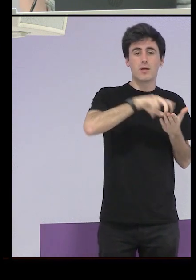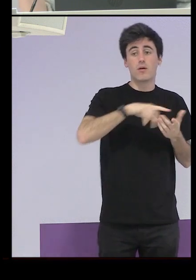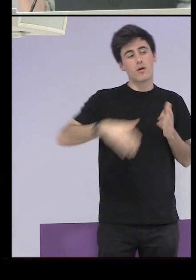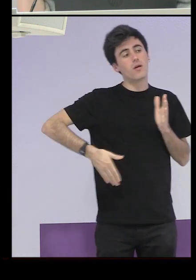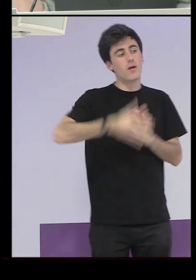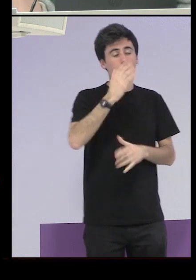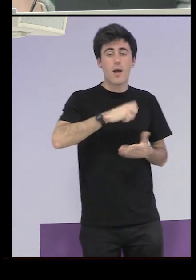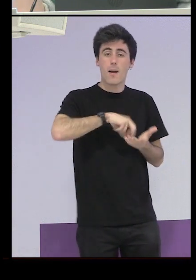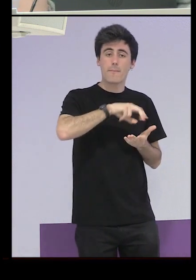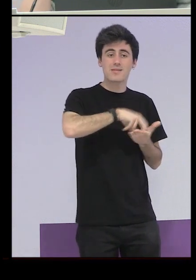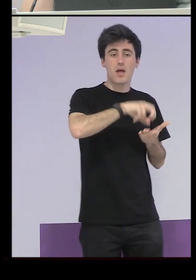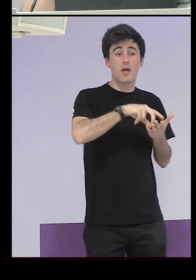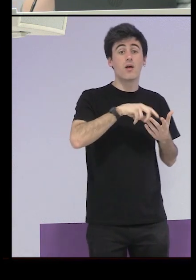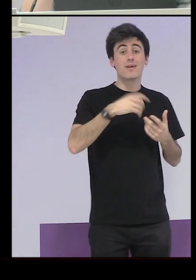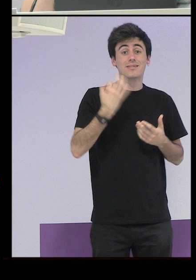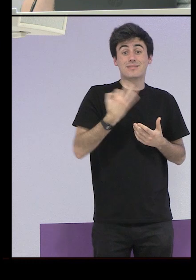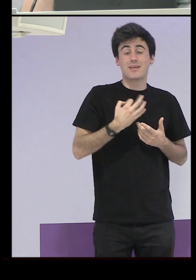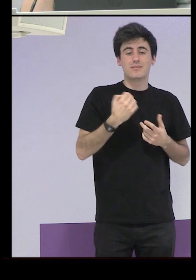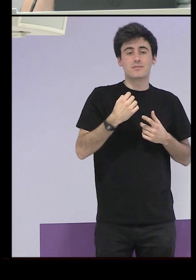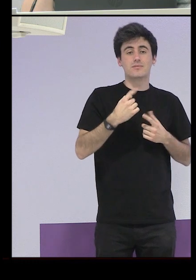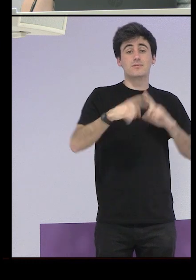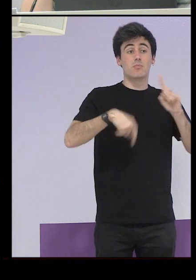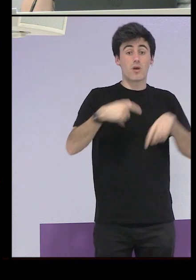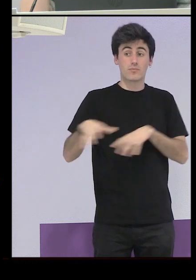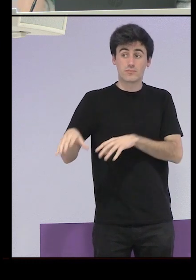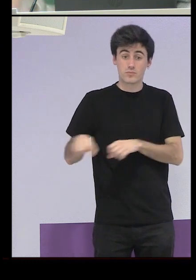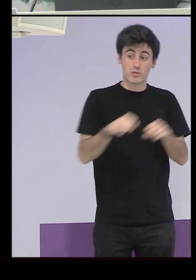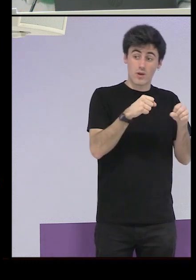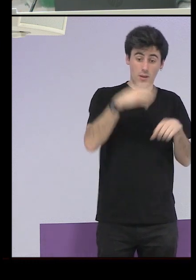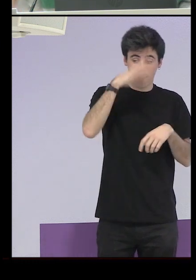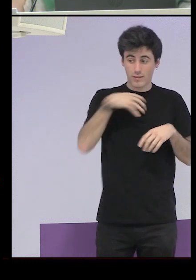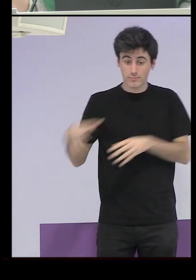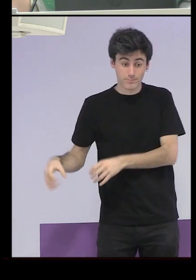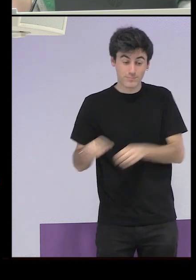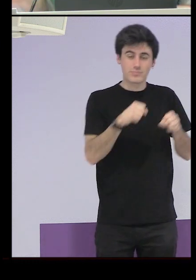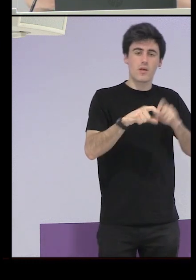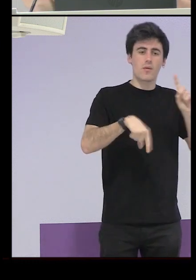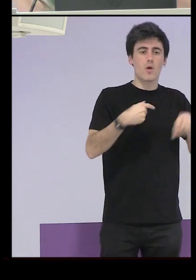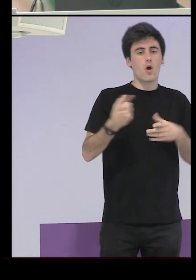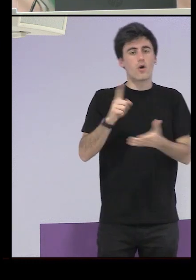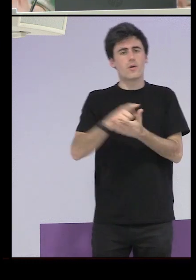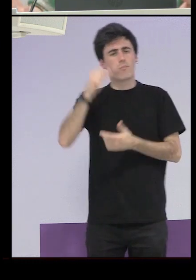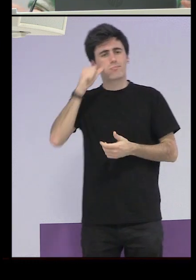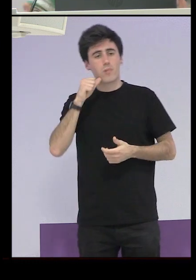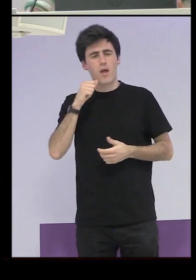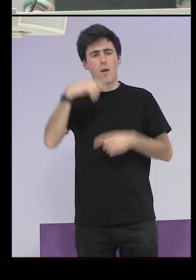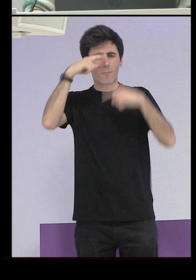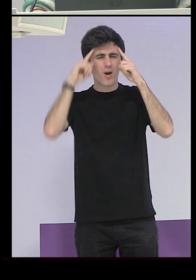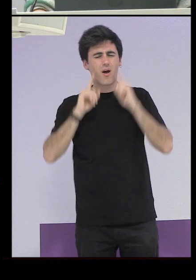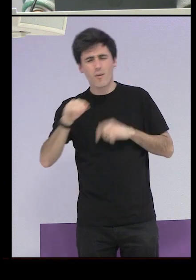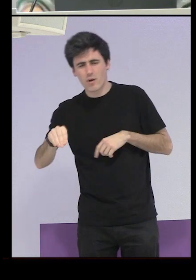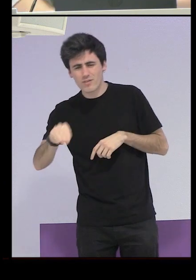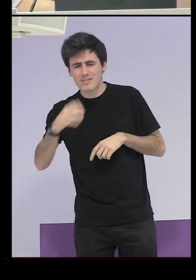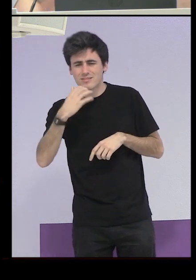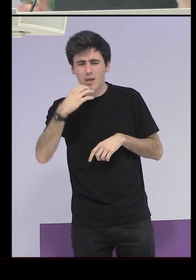el padre que pasó pues que volvió embarazada una segunda vez tampoco entonces las mujeres preguntaron cómo te has quedado embarazada si has salido